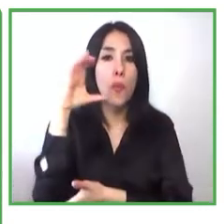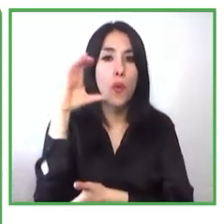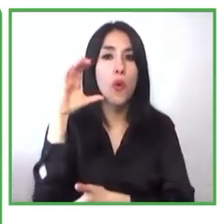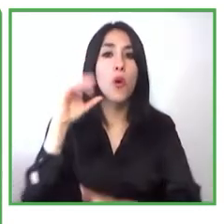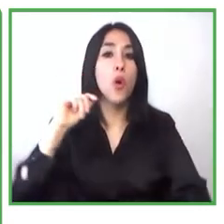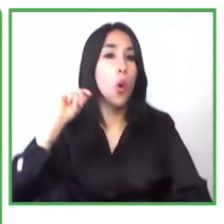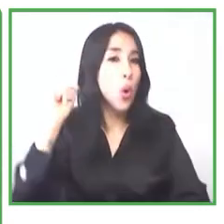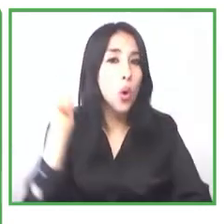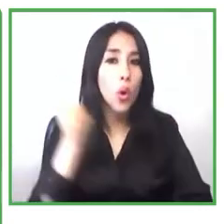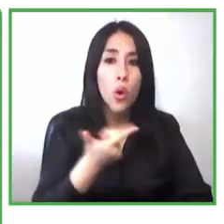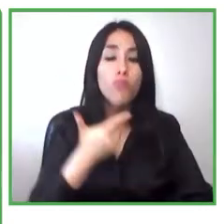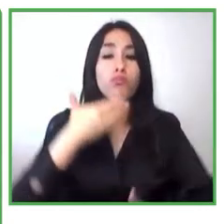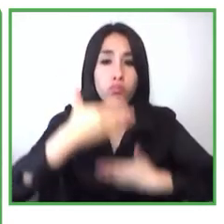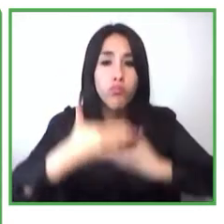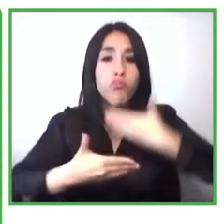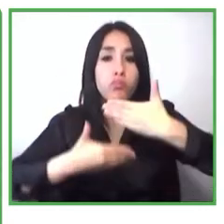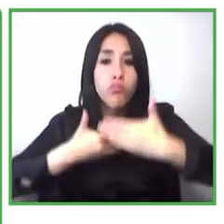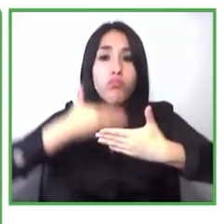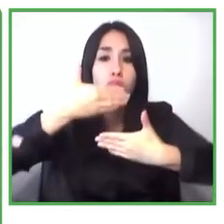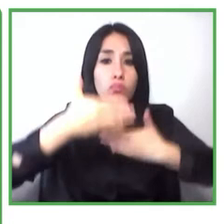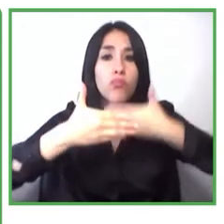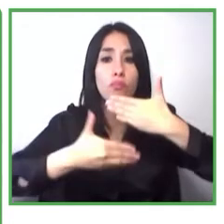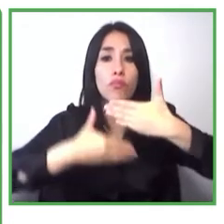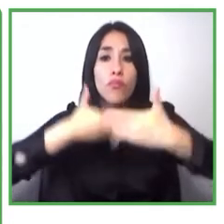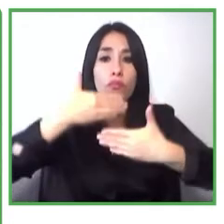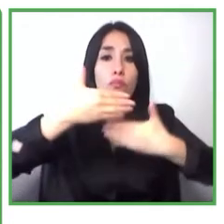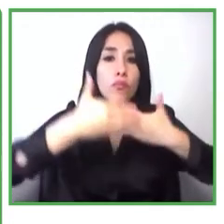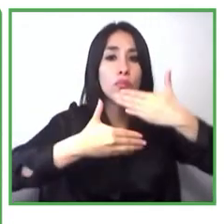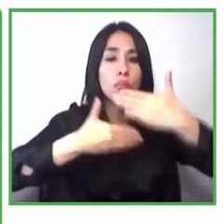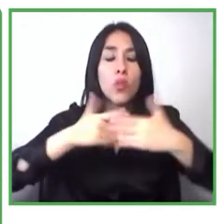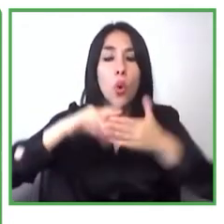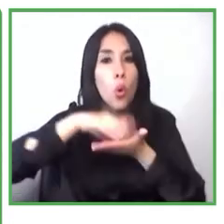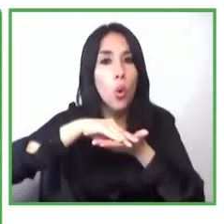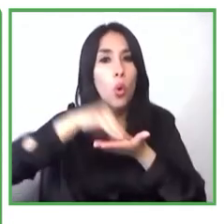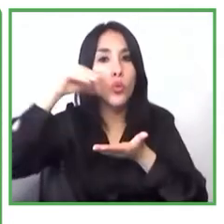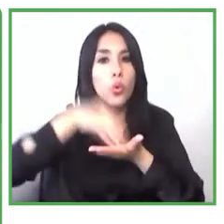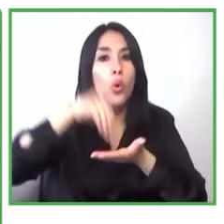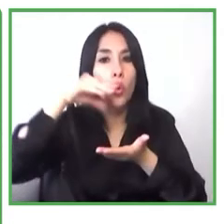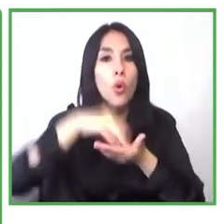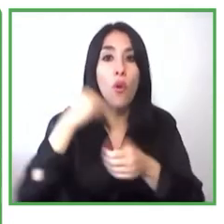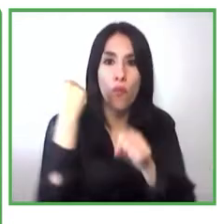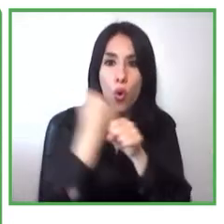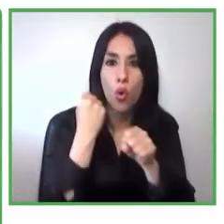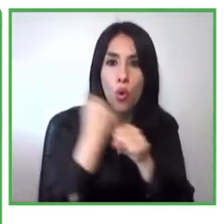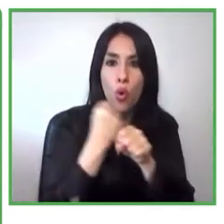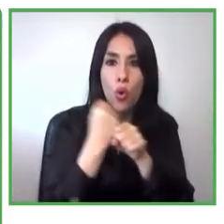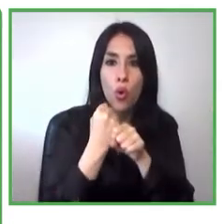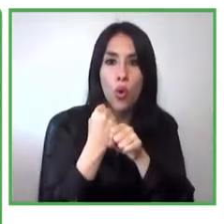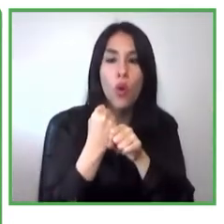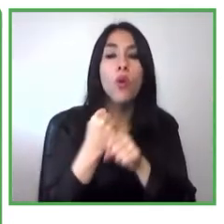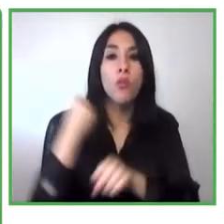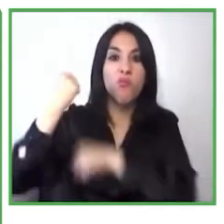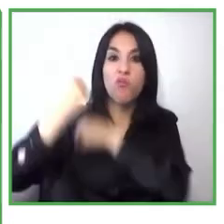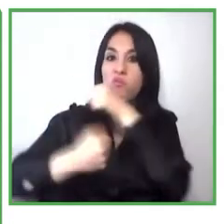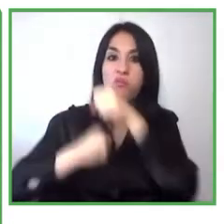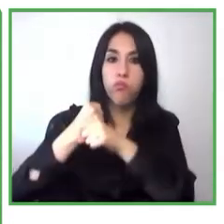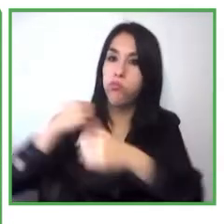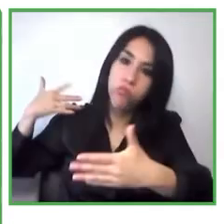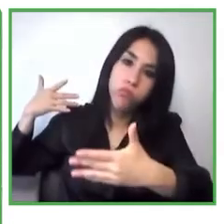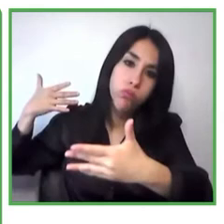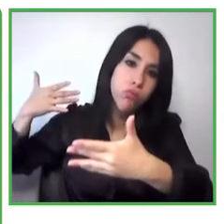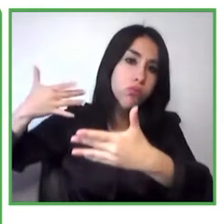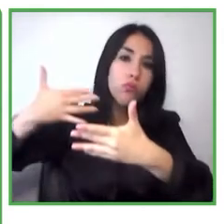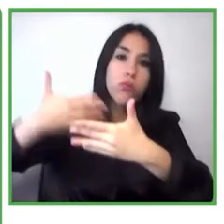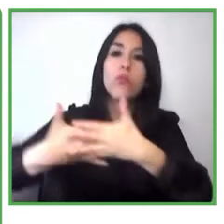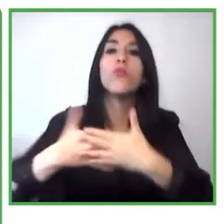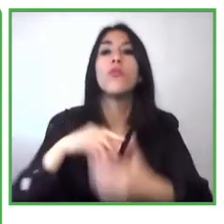obtuvimos durante estos dos años de trabajo están debidamente diligenciados todos los documentos son libres para que cualquier persona